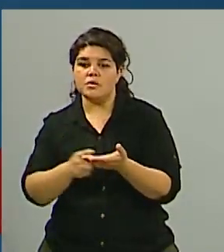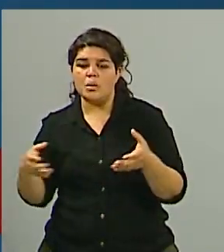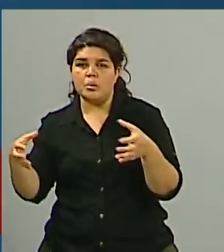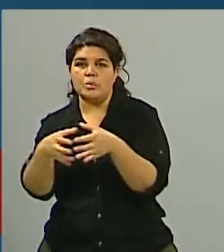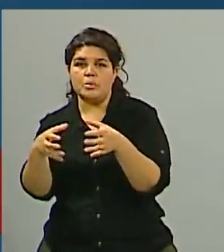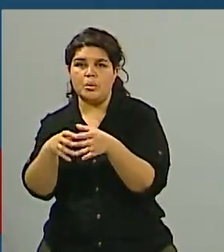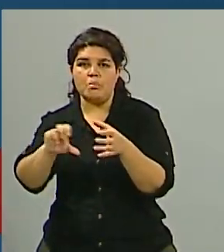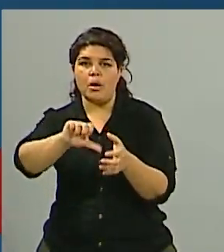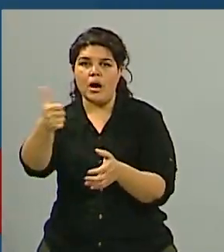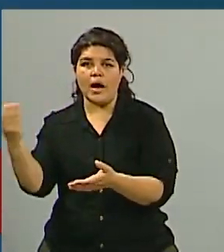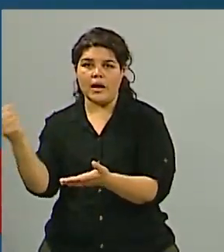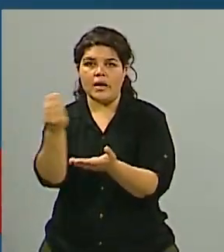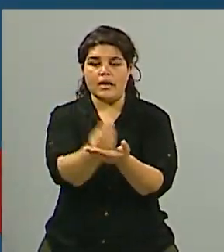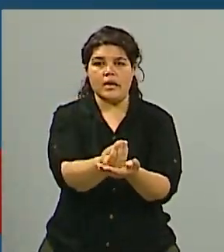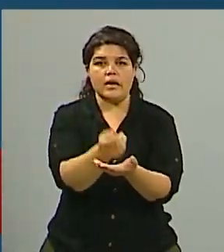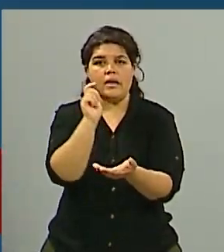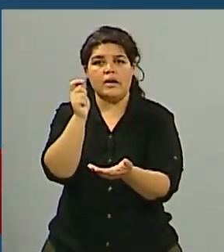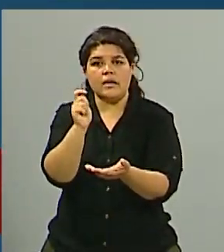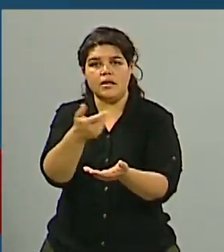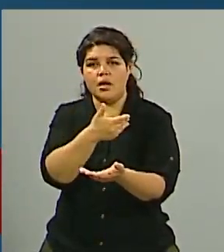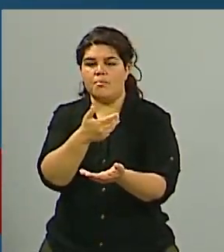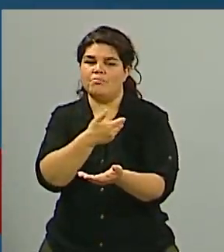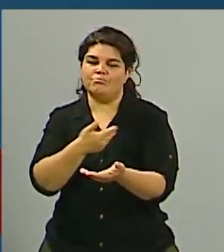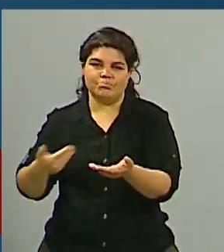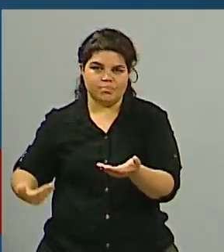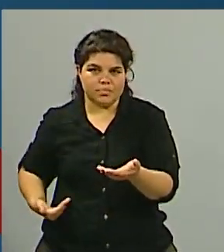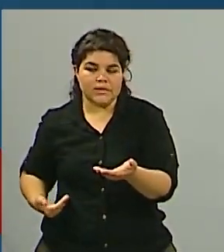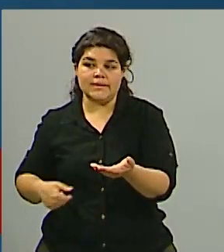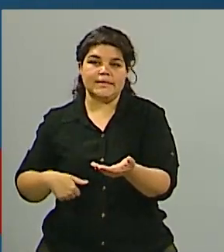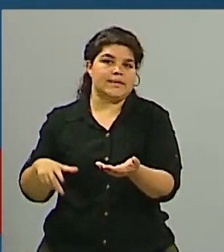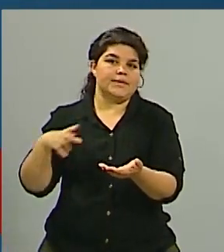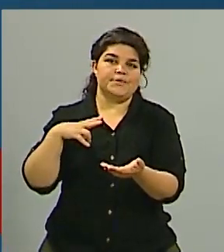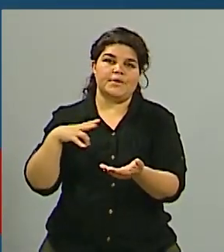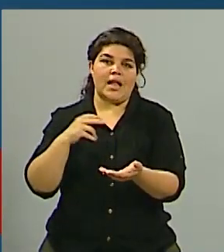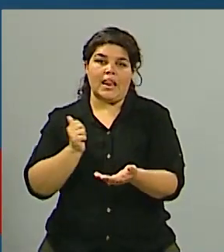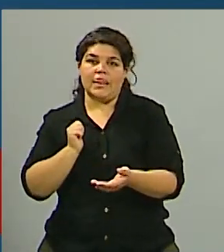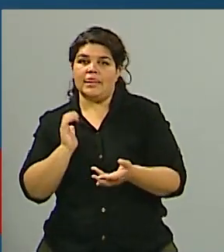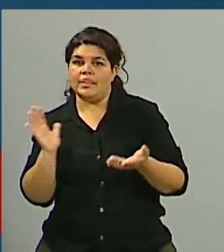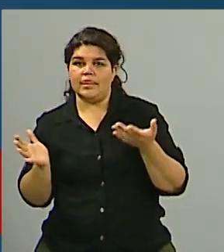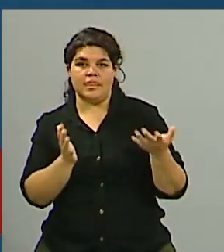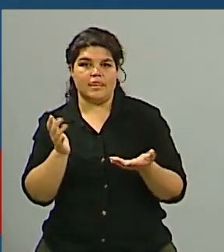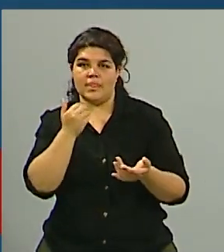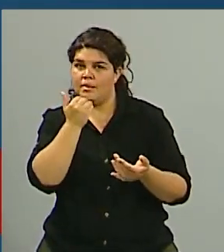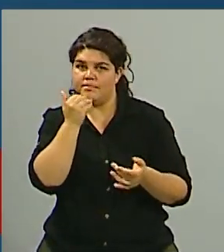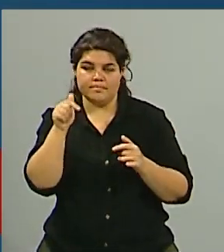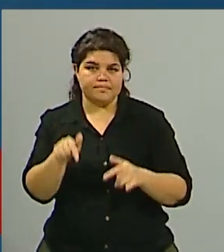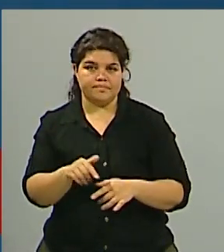más claras y más precisas que las que estamos teniendo hasta este momento Ricardo muchísimas gracias